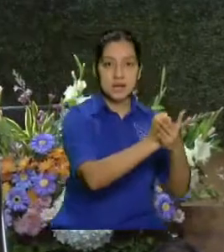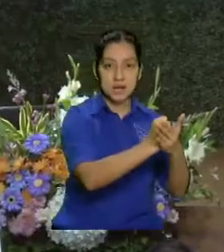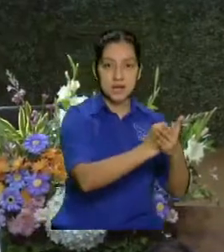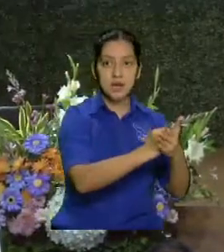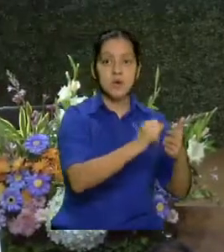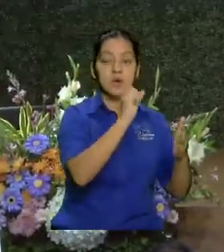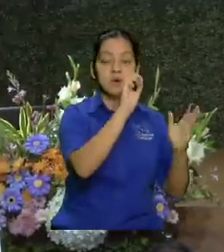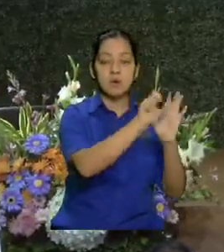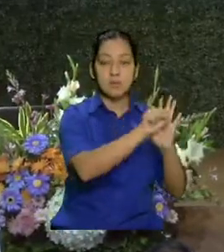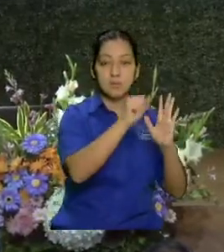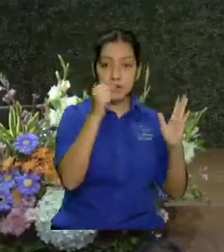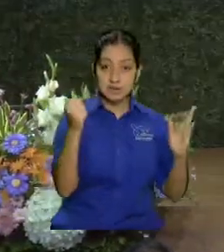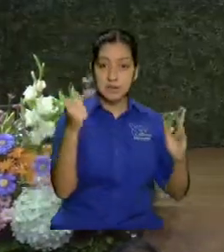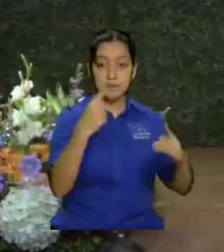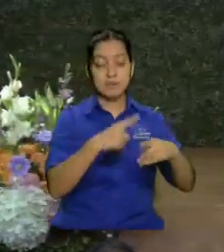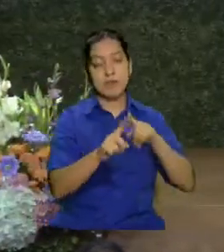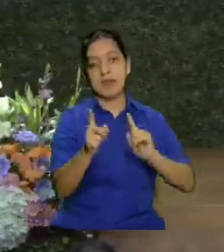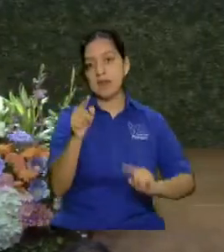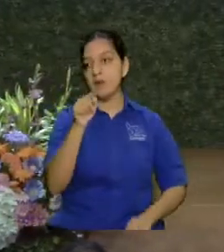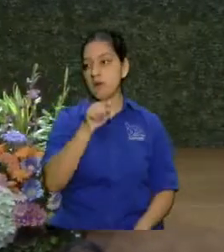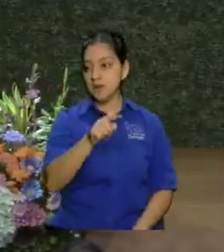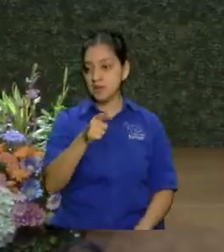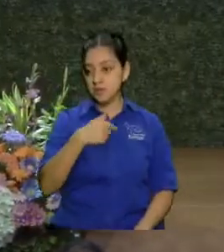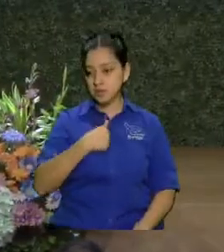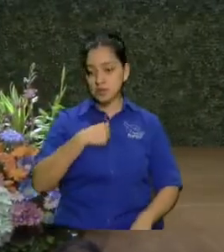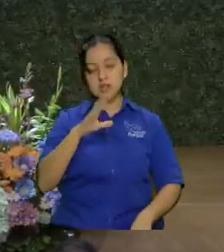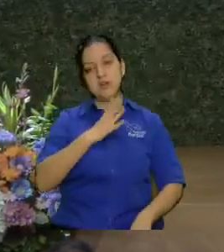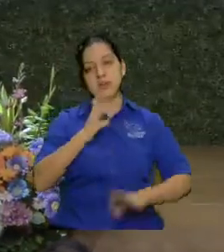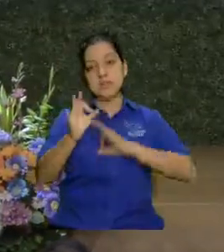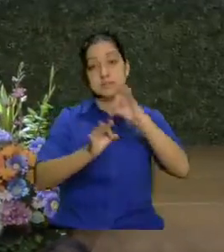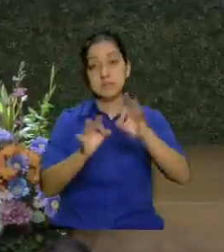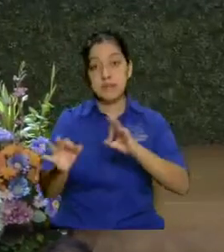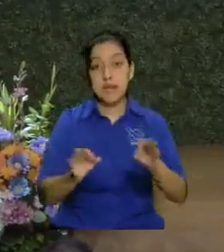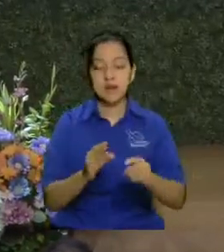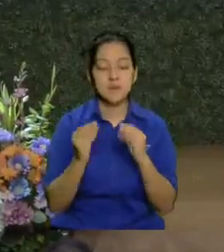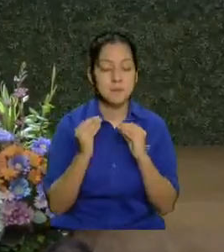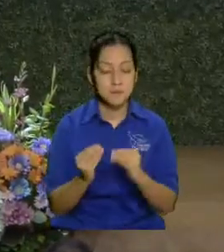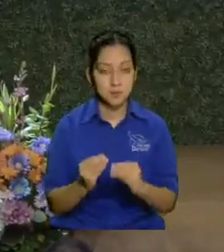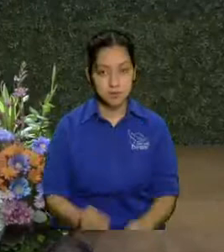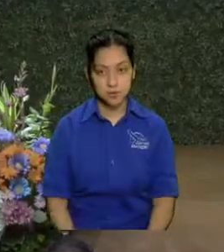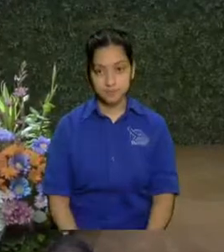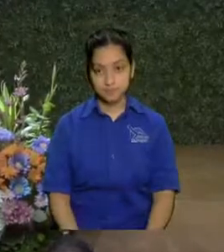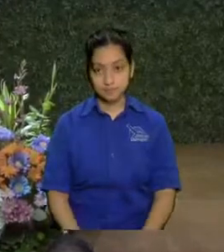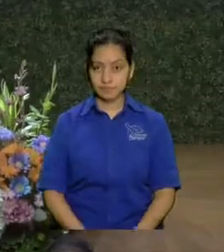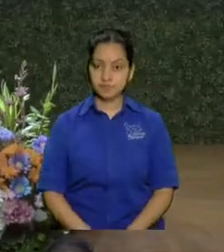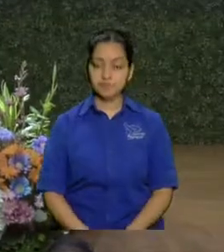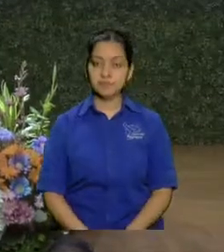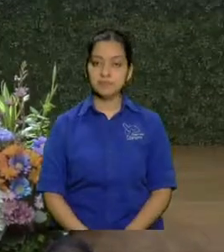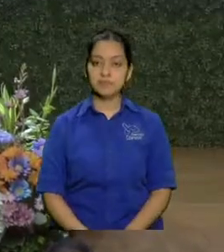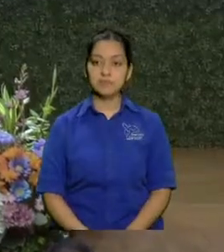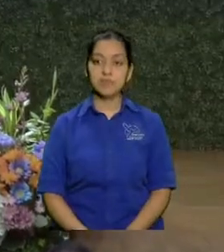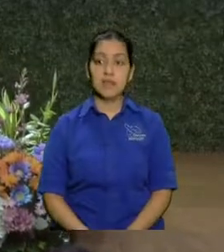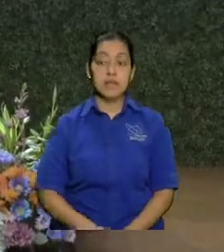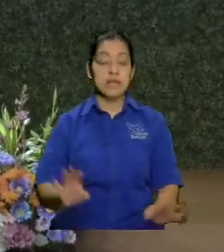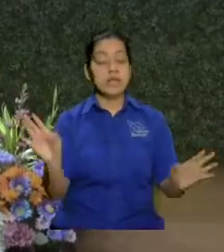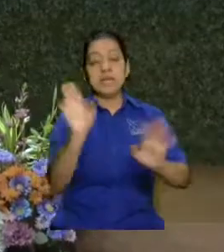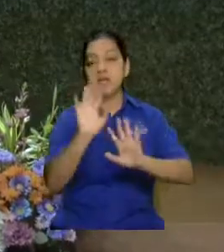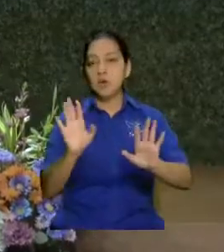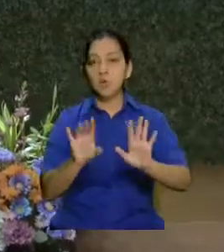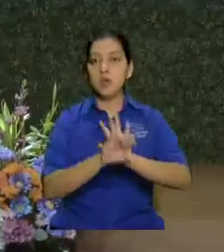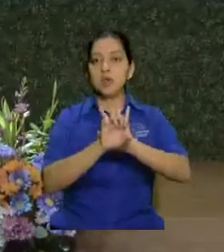pero ahí me saltarían un montón de evangélicos en el ahorita en eso que acabo de decir me saltarían los evangélicos no no no porque la biblia dice